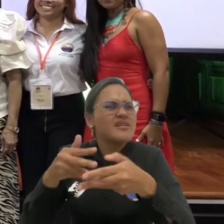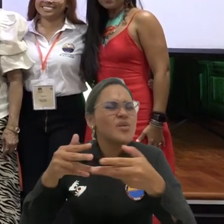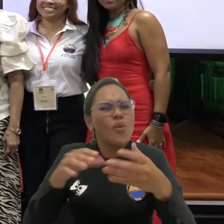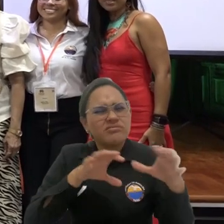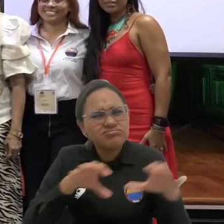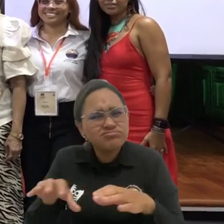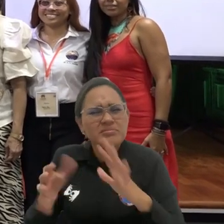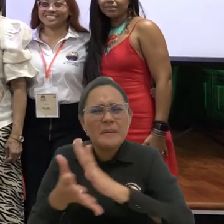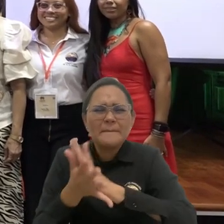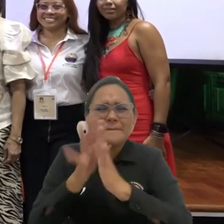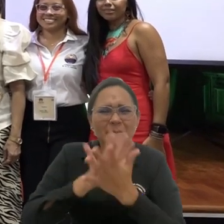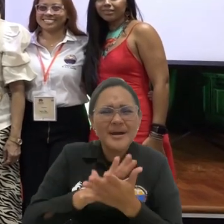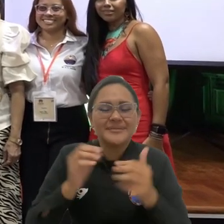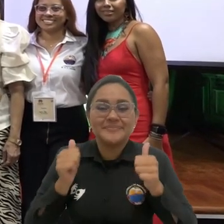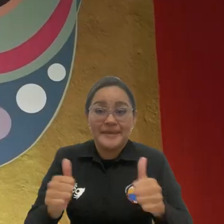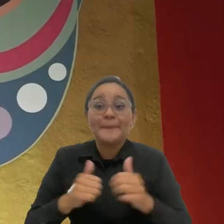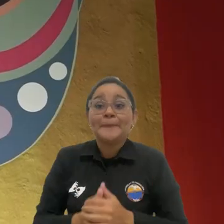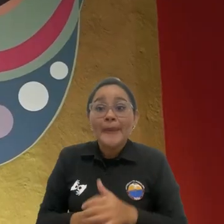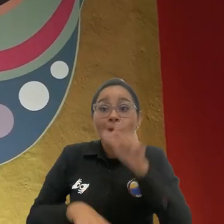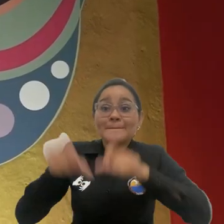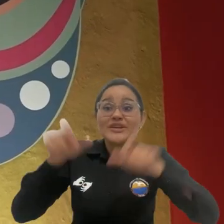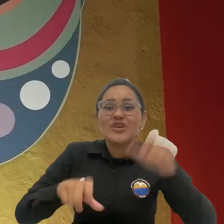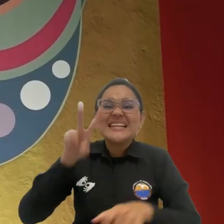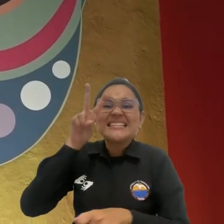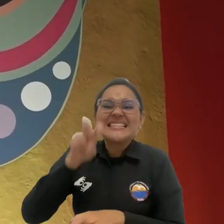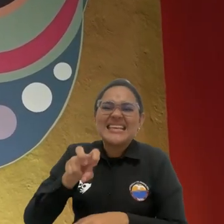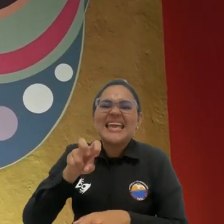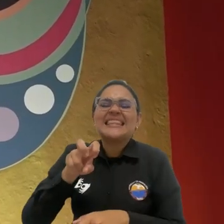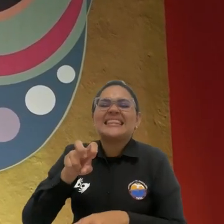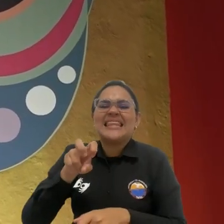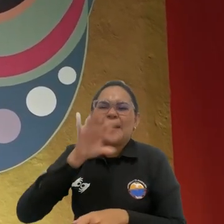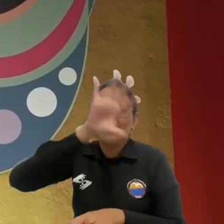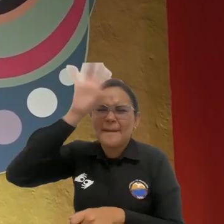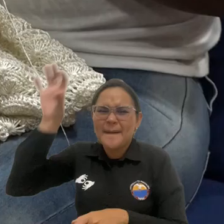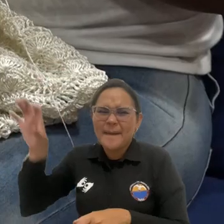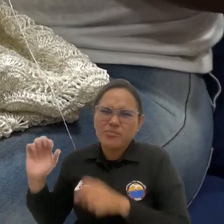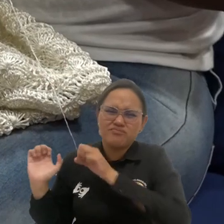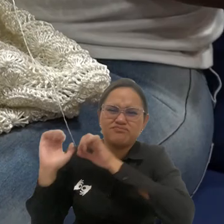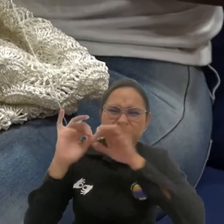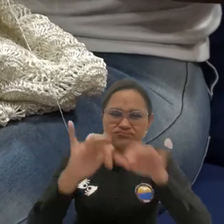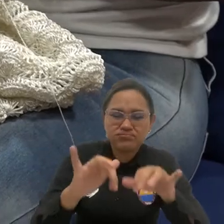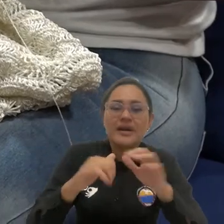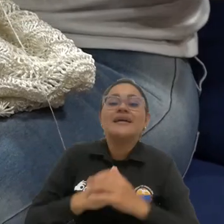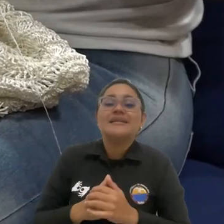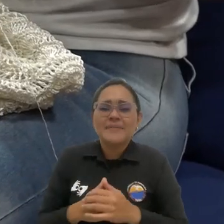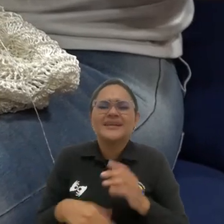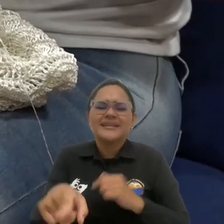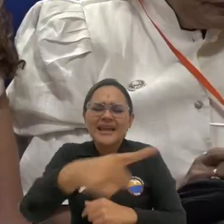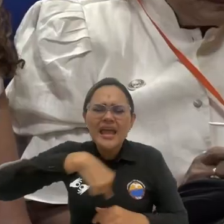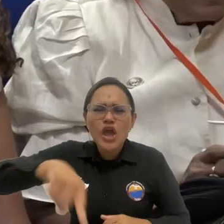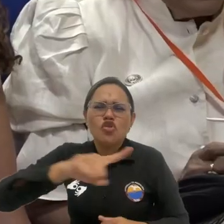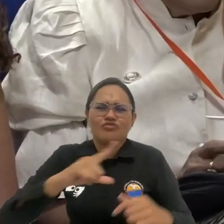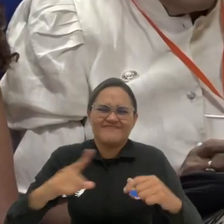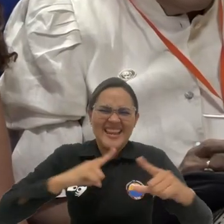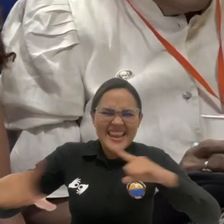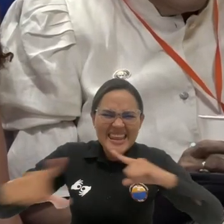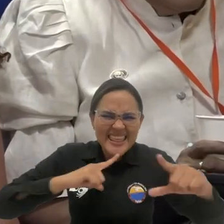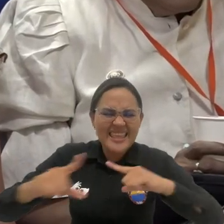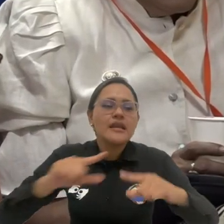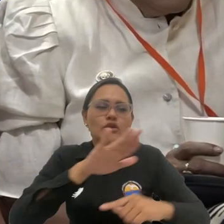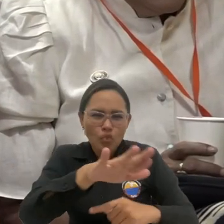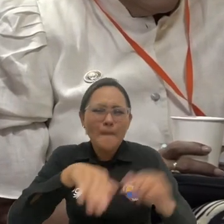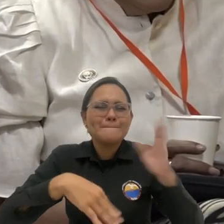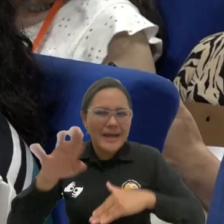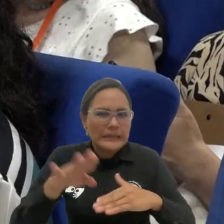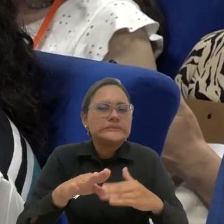Con la presencia de investigadores de siete países iberoamericanos, el evento fue dirigido a líderes y miembros de programas sociales, proyectos e